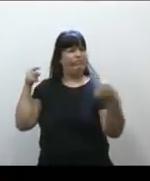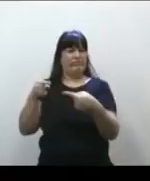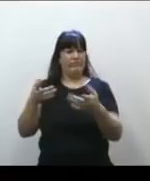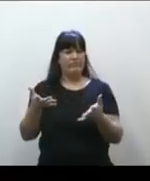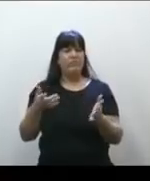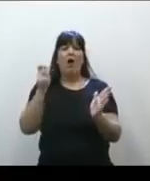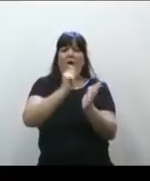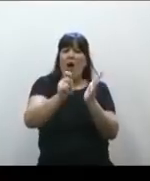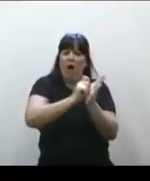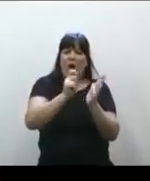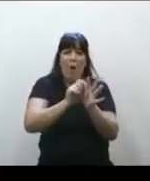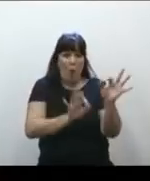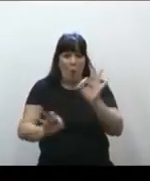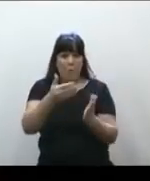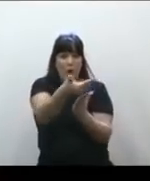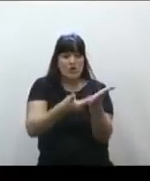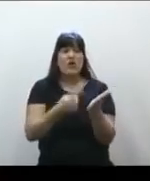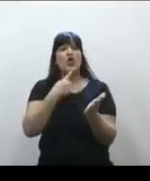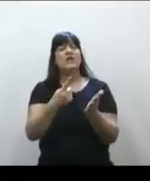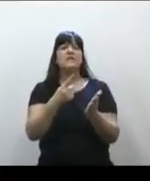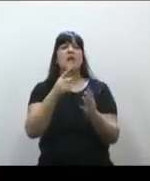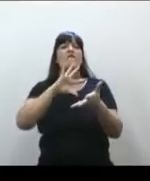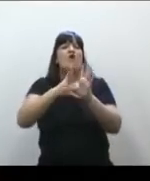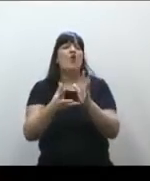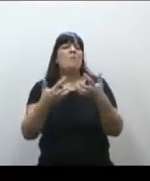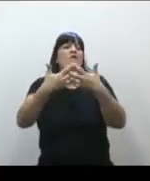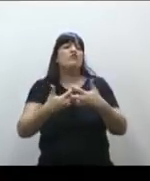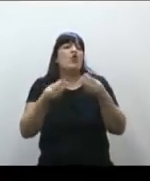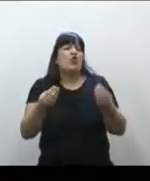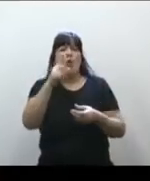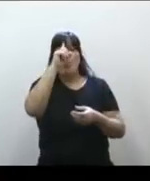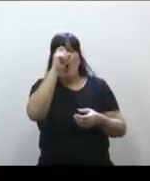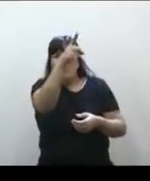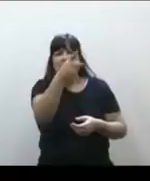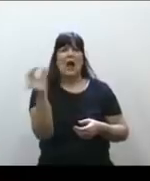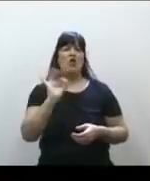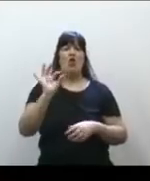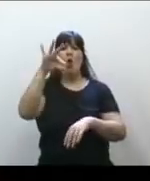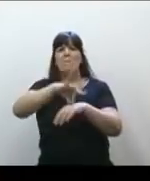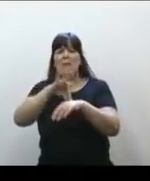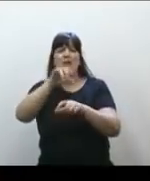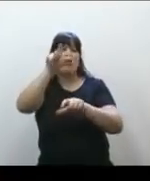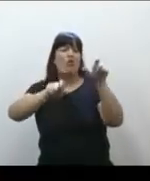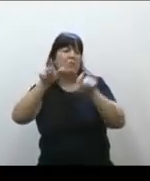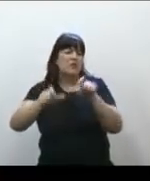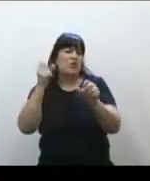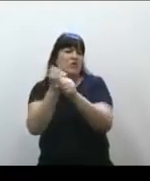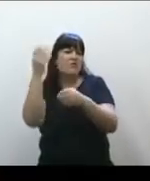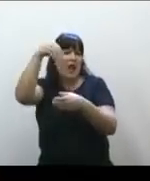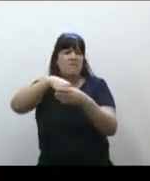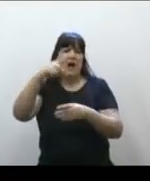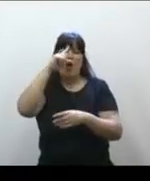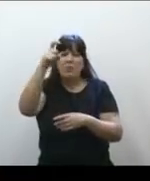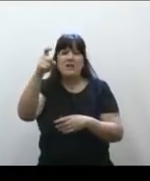Describe el funcionamiento de los hospitales. Pone obligaciones a médicos de la salud pública y privada de las